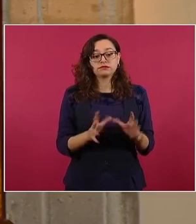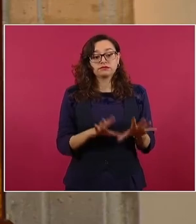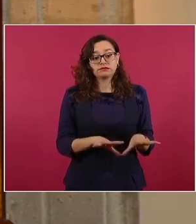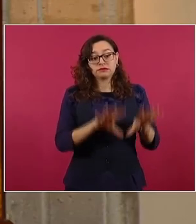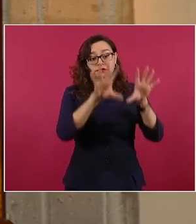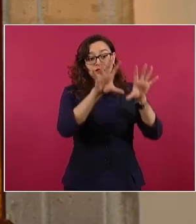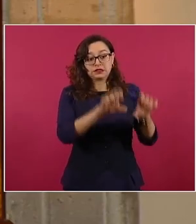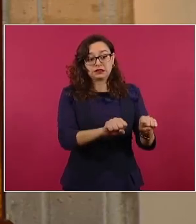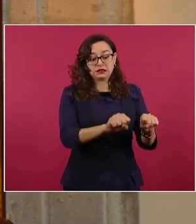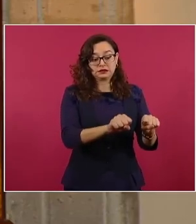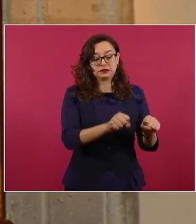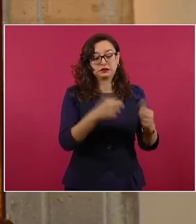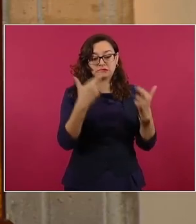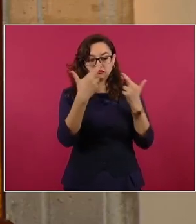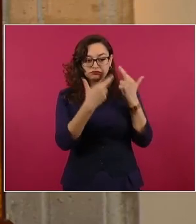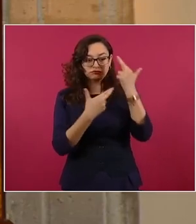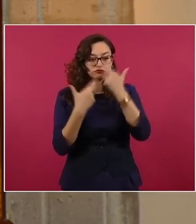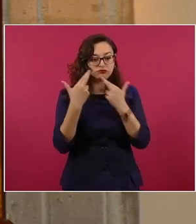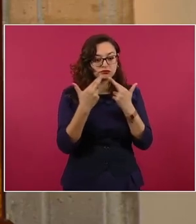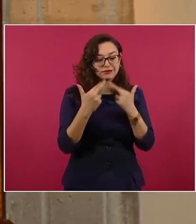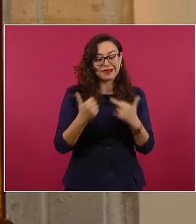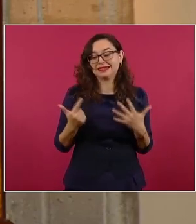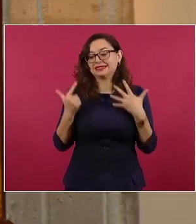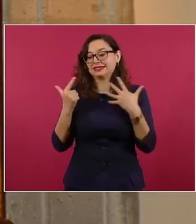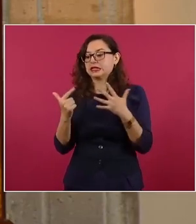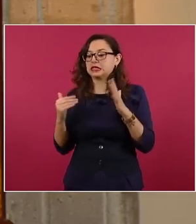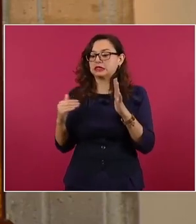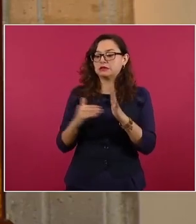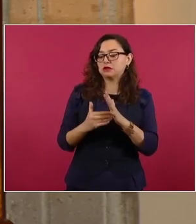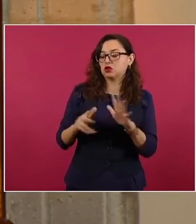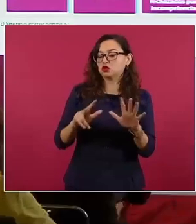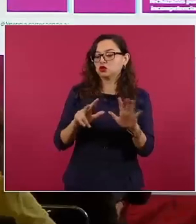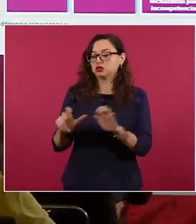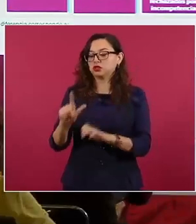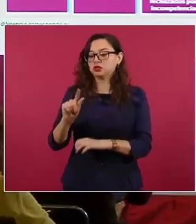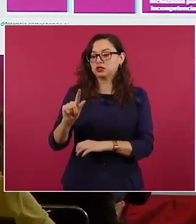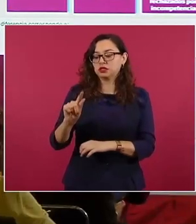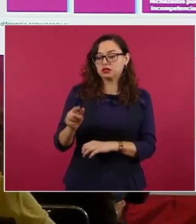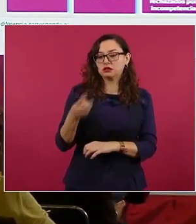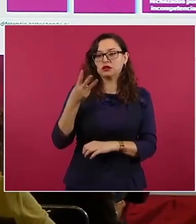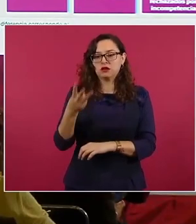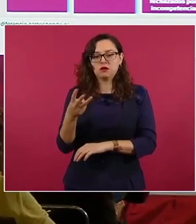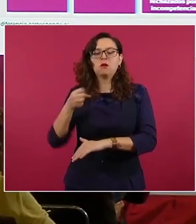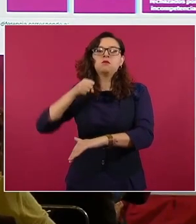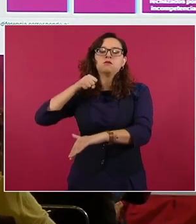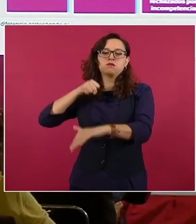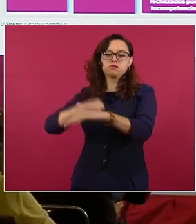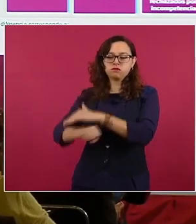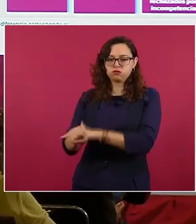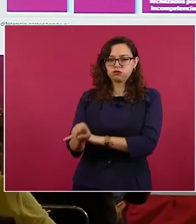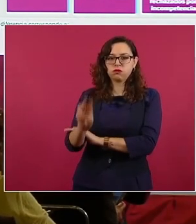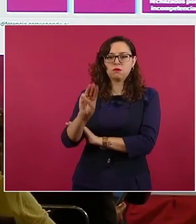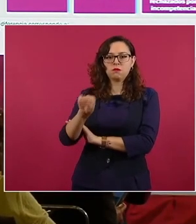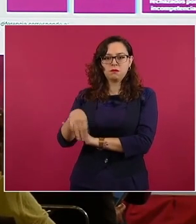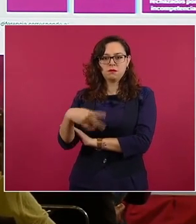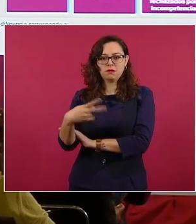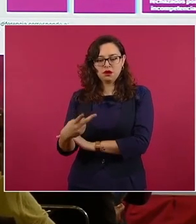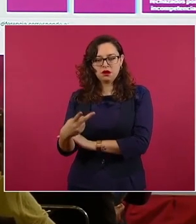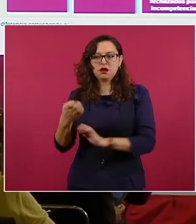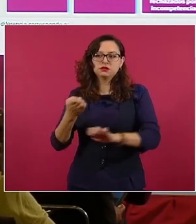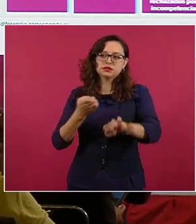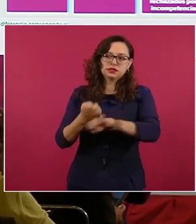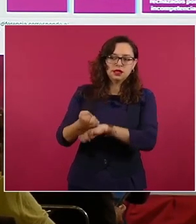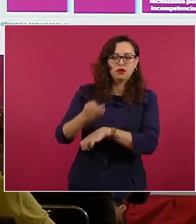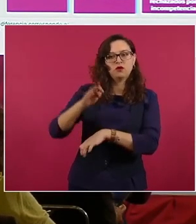siete mil 984 ante los ministerios públicos del Fuero Común y Fuero Federal.